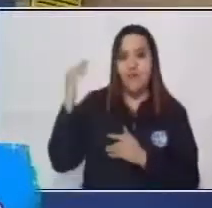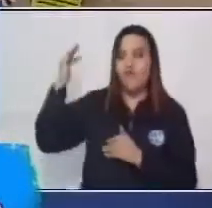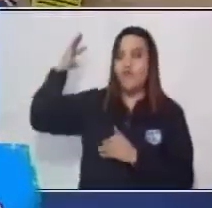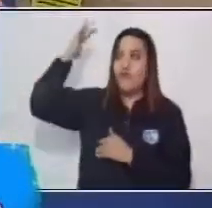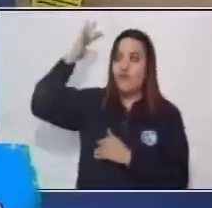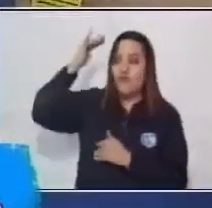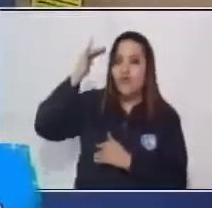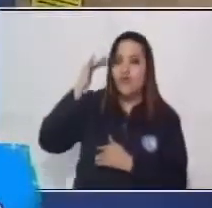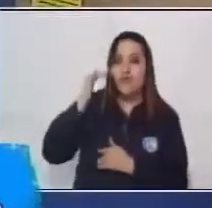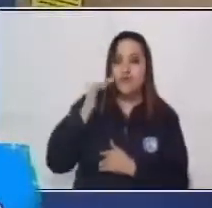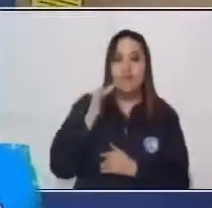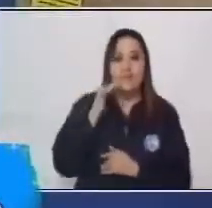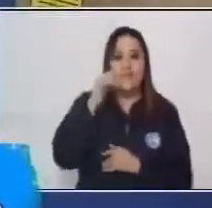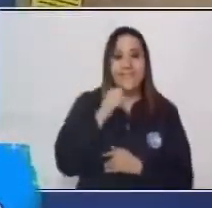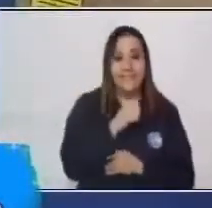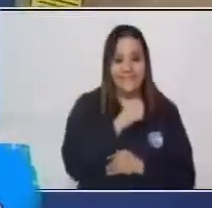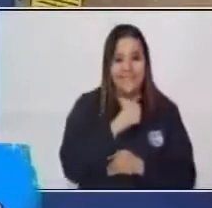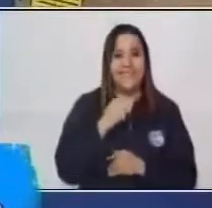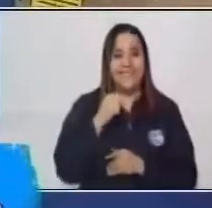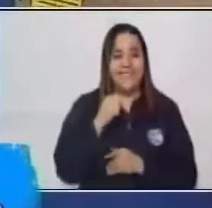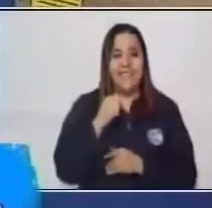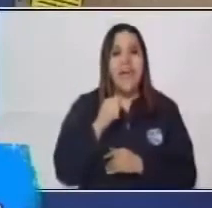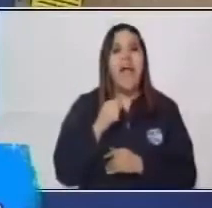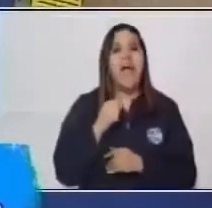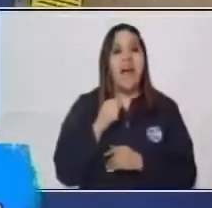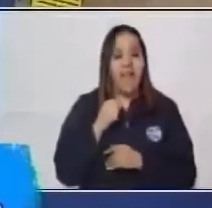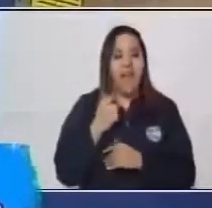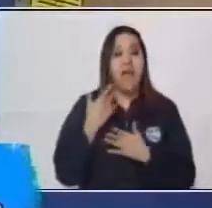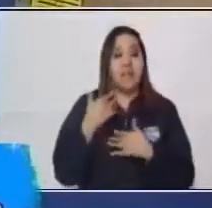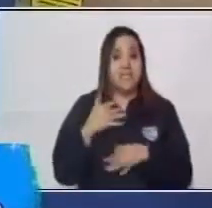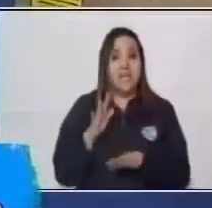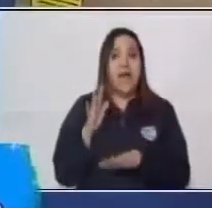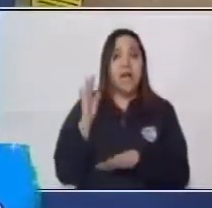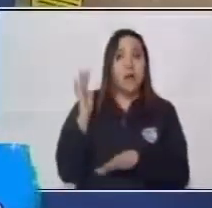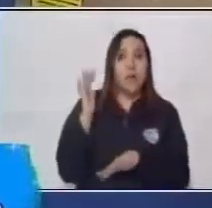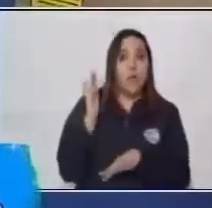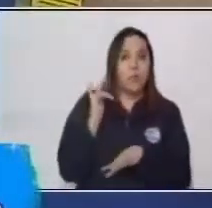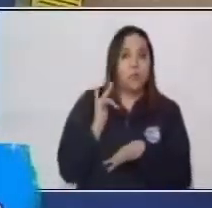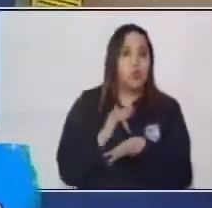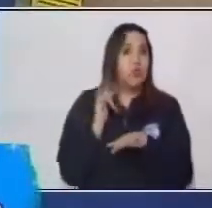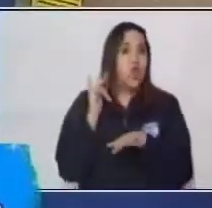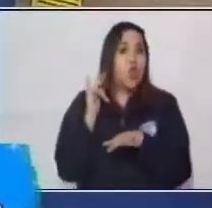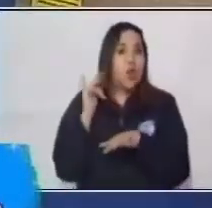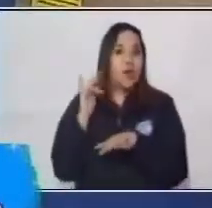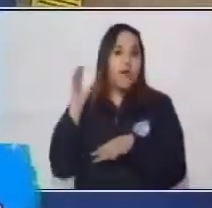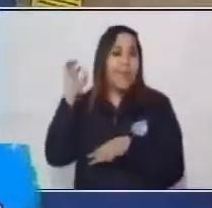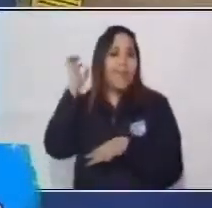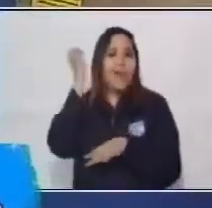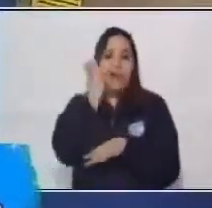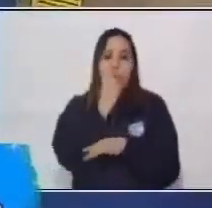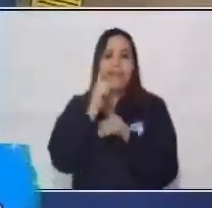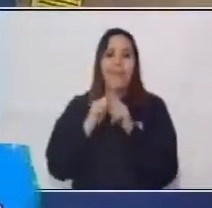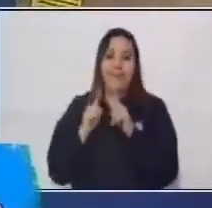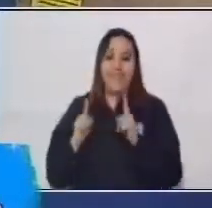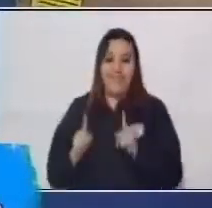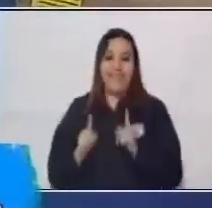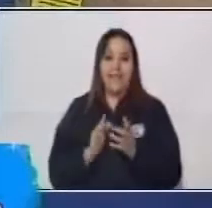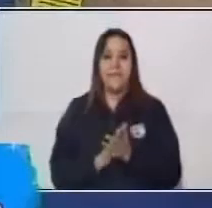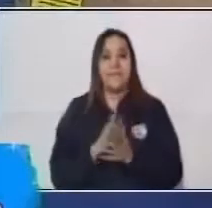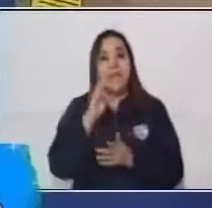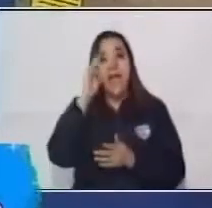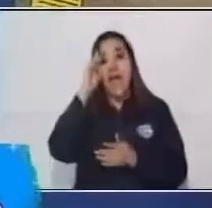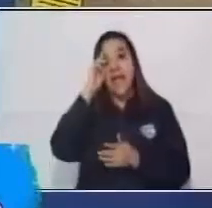manantial. Entonces, vemos que ya es el toque americano el que se coloca aquí. Espero que hayas aprendido, recuerda que vimos